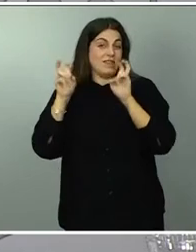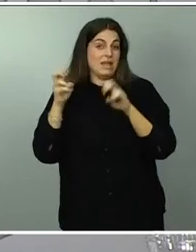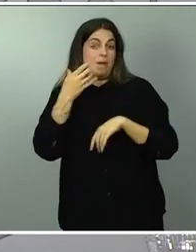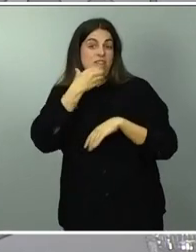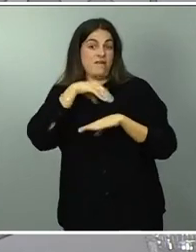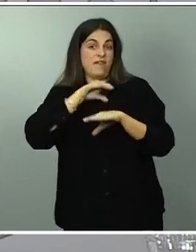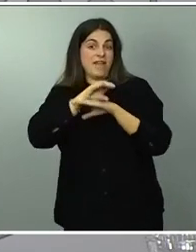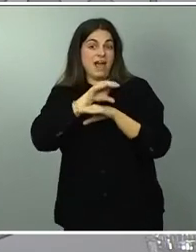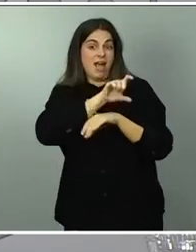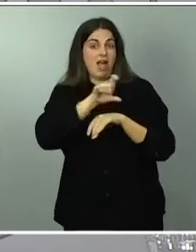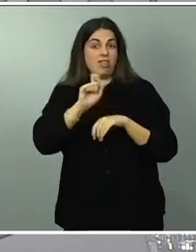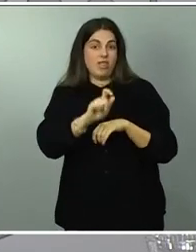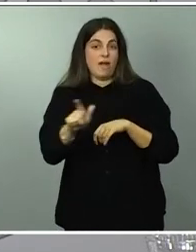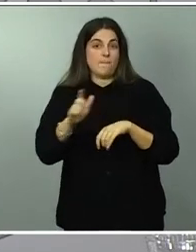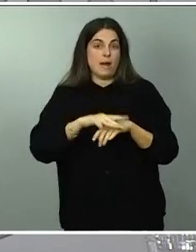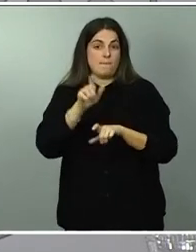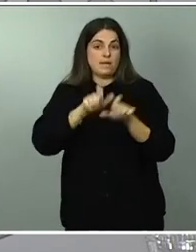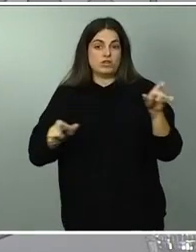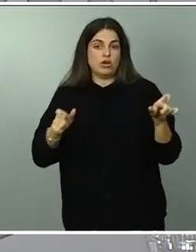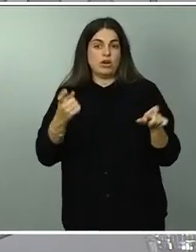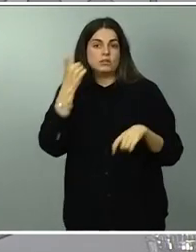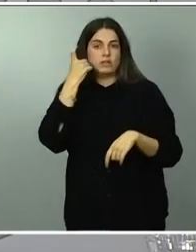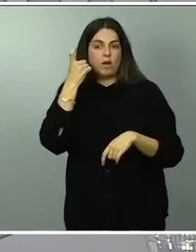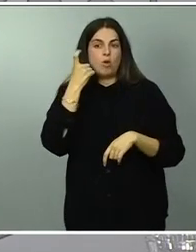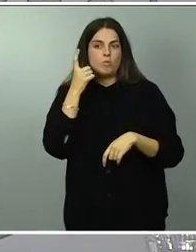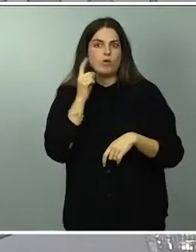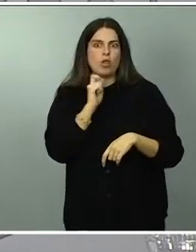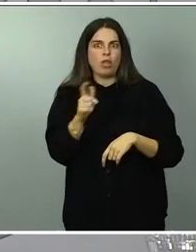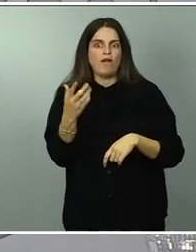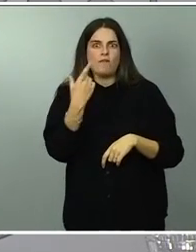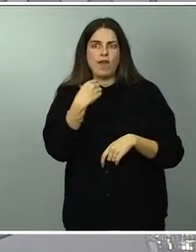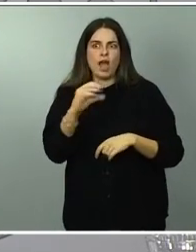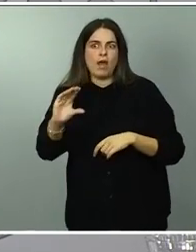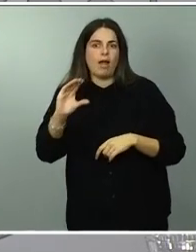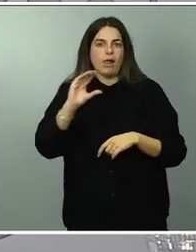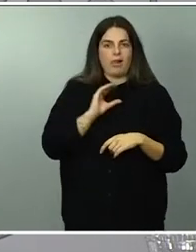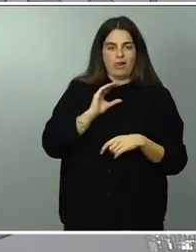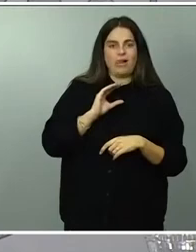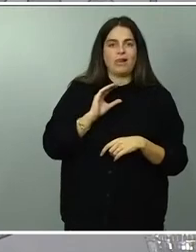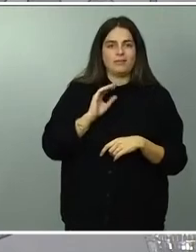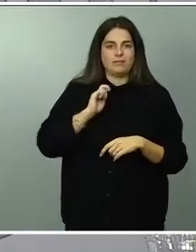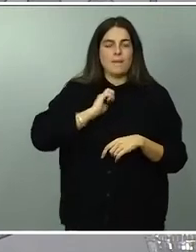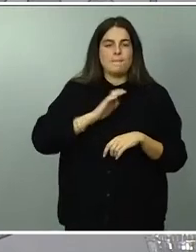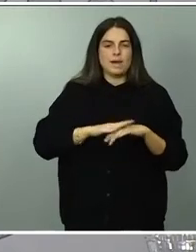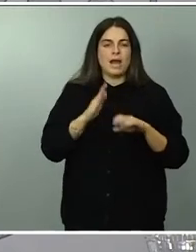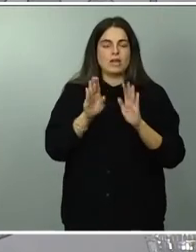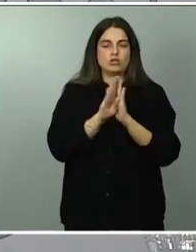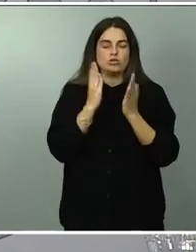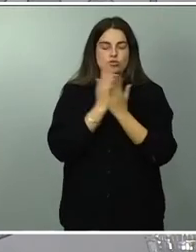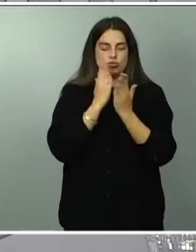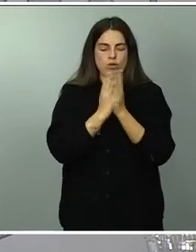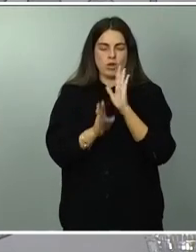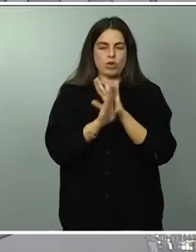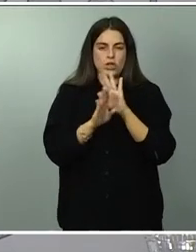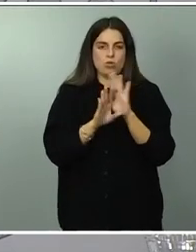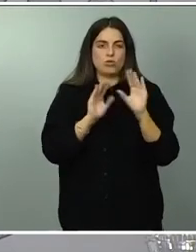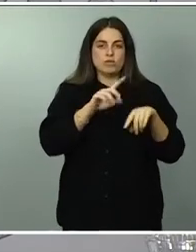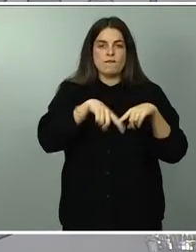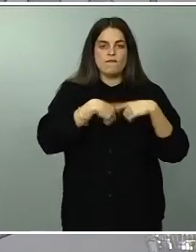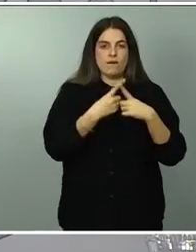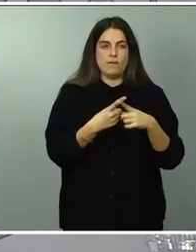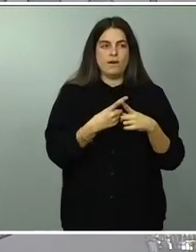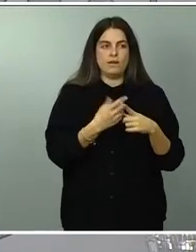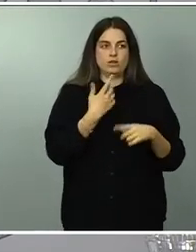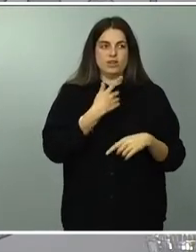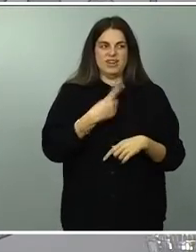jóvenes que tienen la necesidad de recibir esas becas para poder seguir estudiando y en sus familias como no van a saber que el